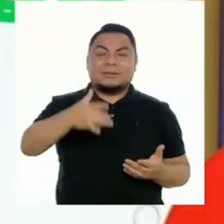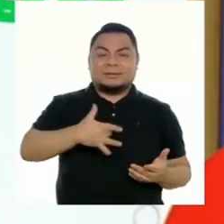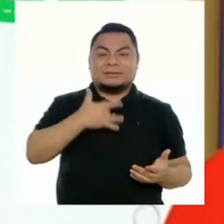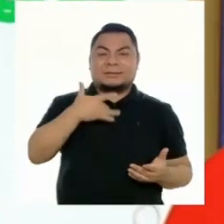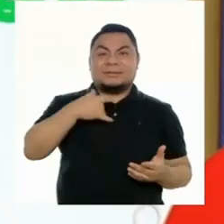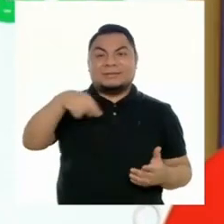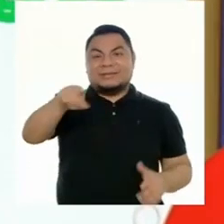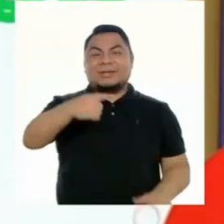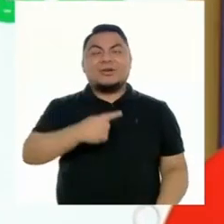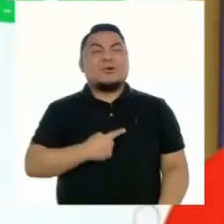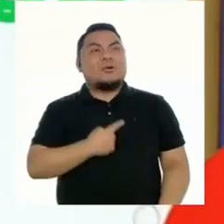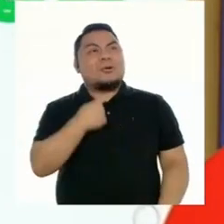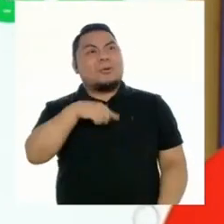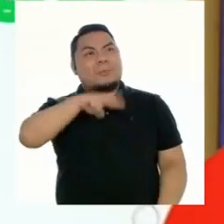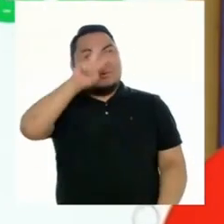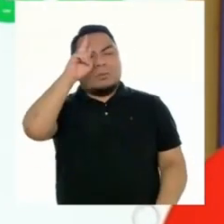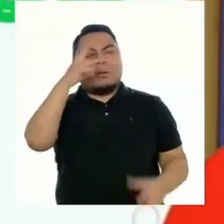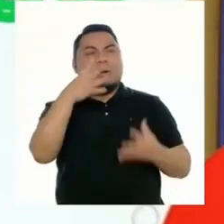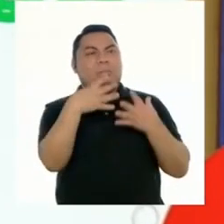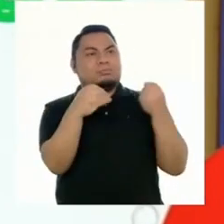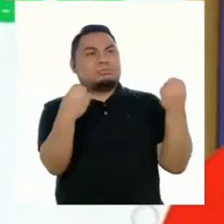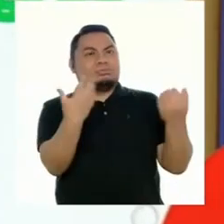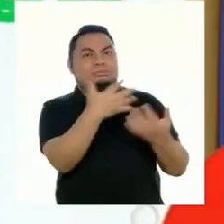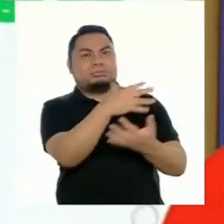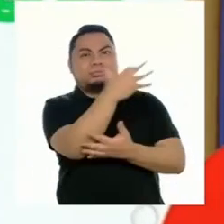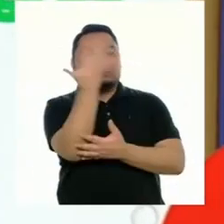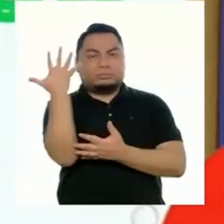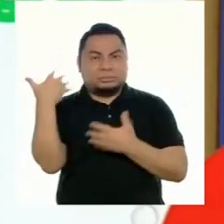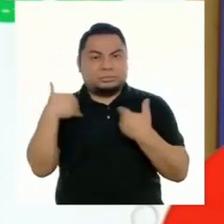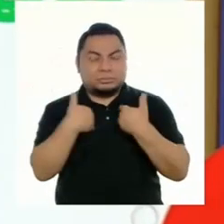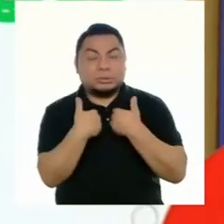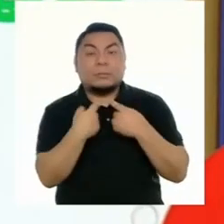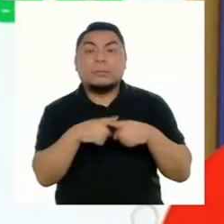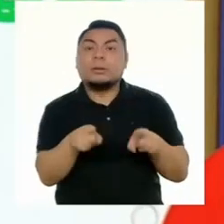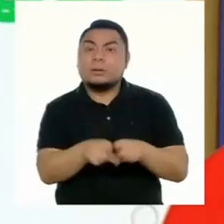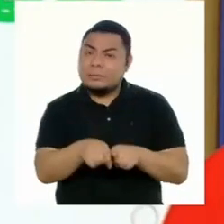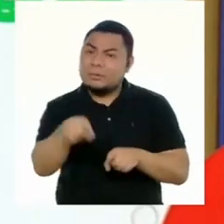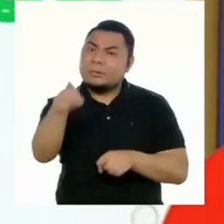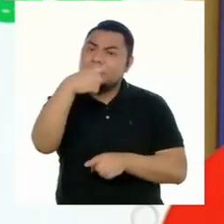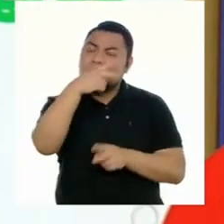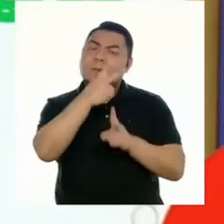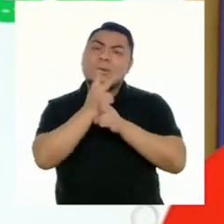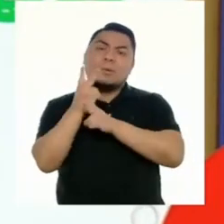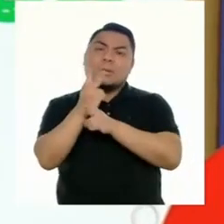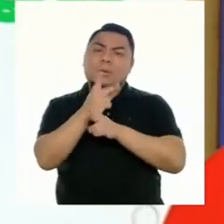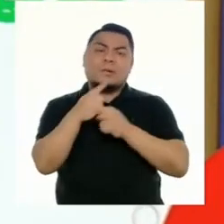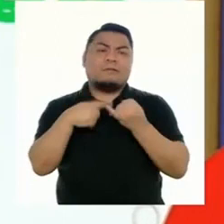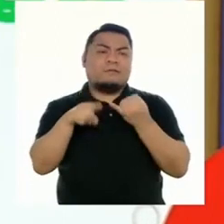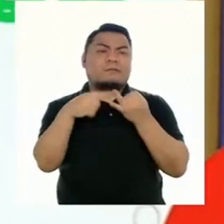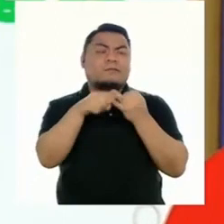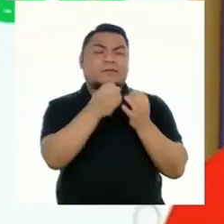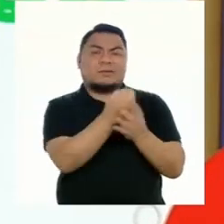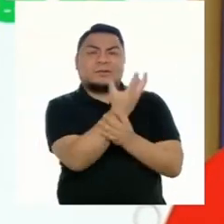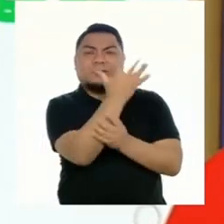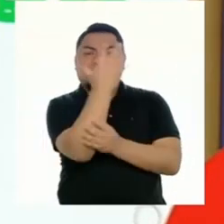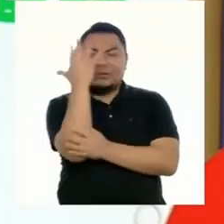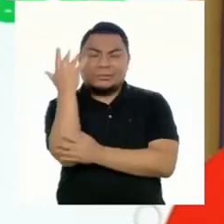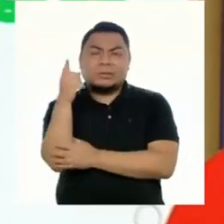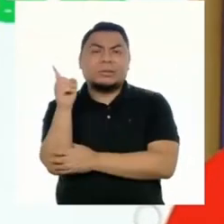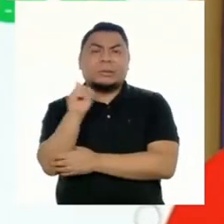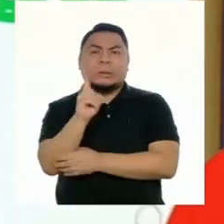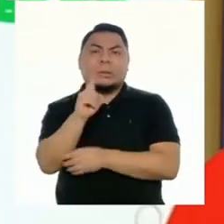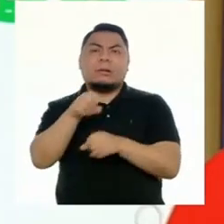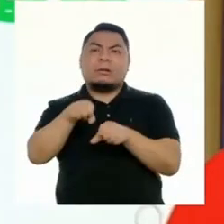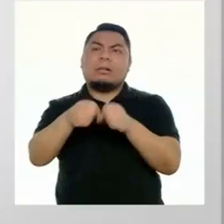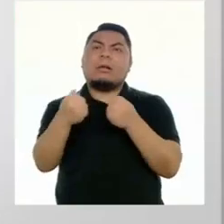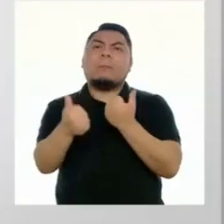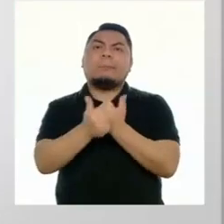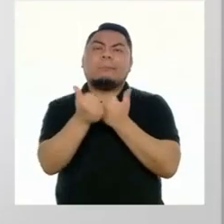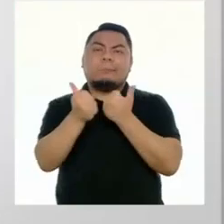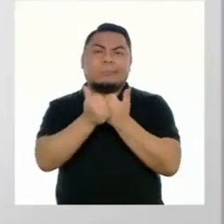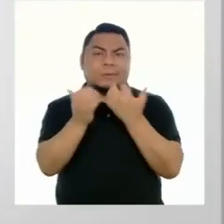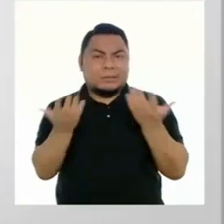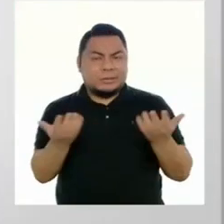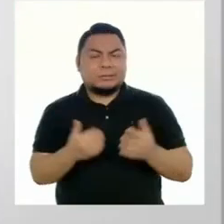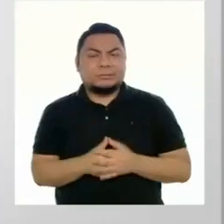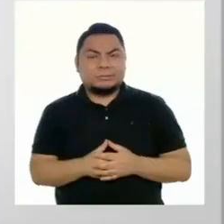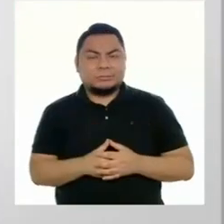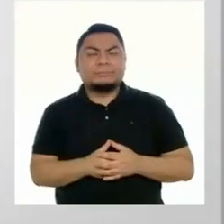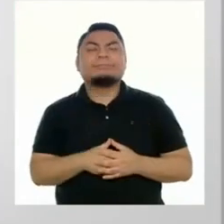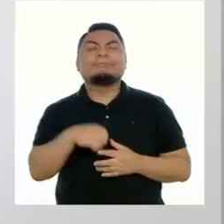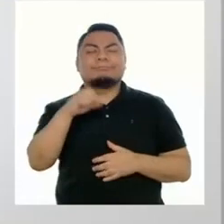sentirnos orgullosos, también debemos comprender que debemos cuidar de nuestra biodiversidad para que no esté en riesgo.